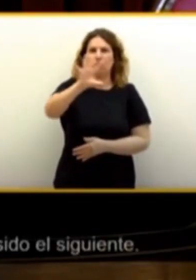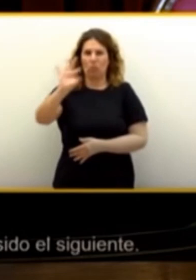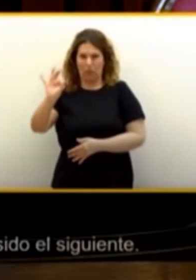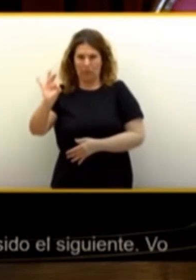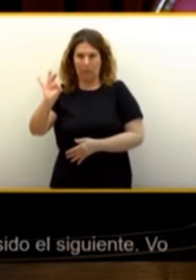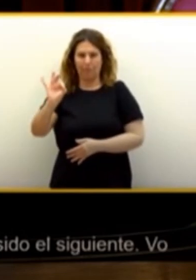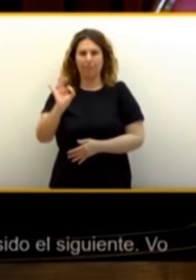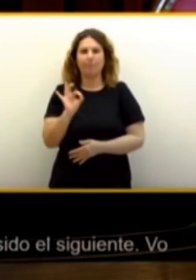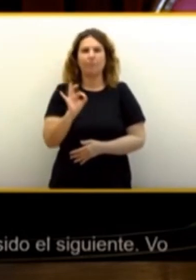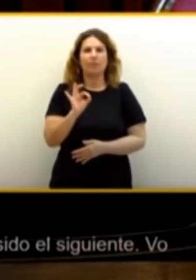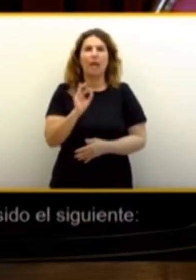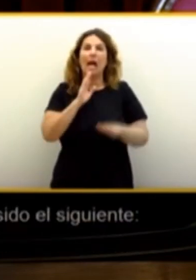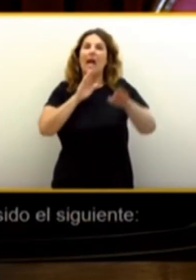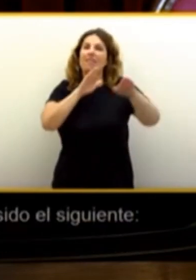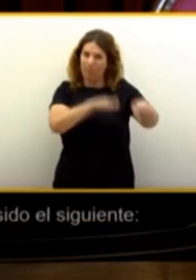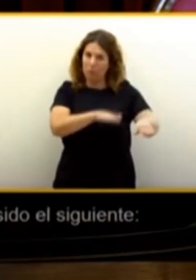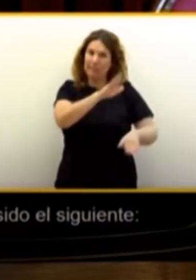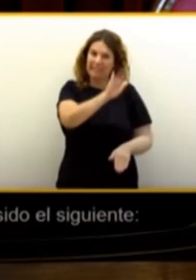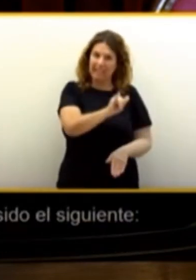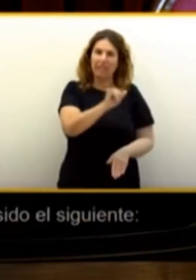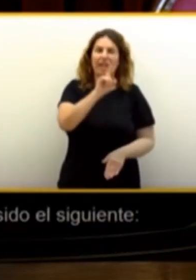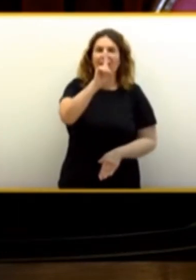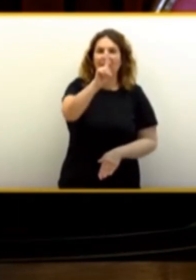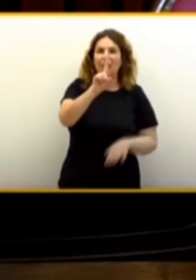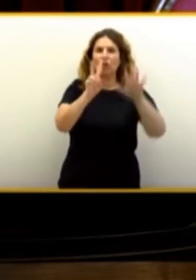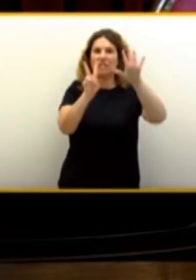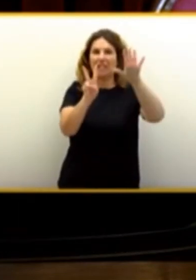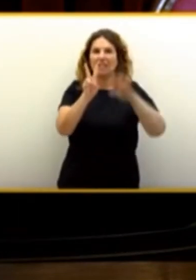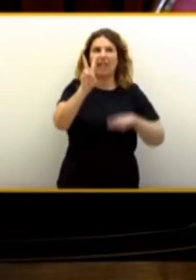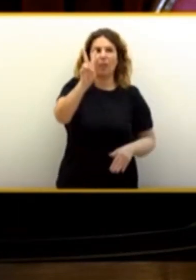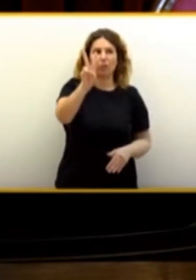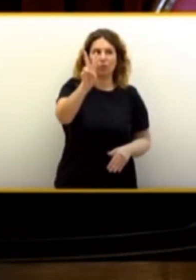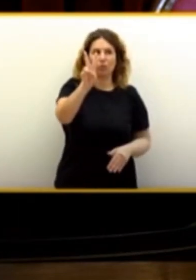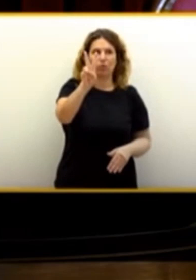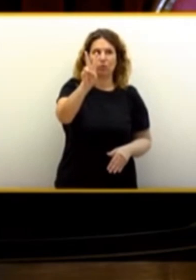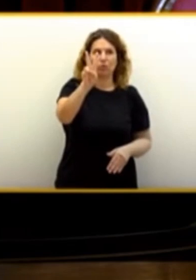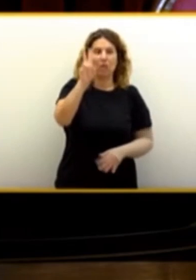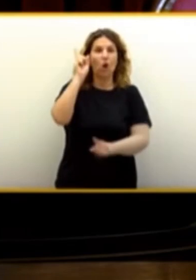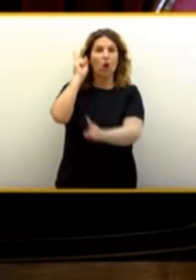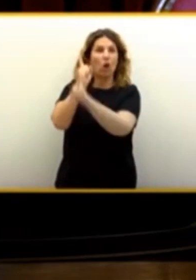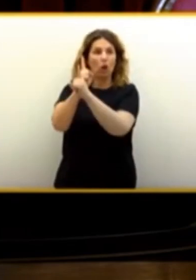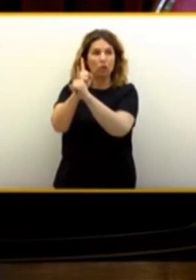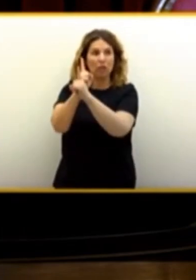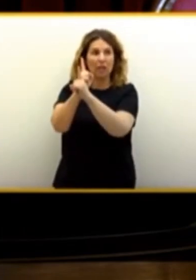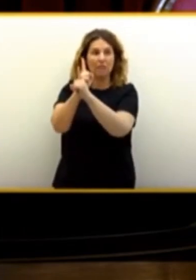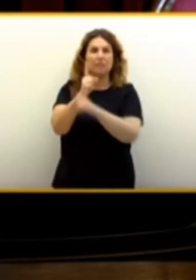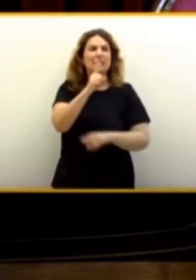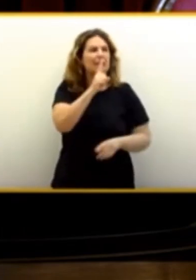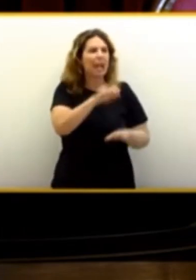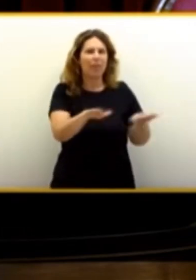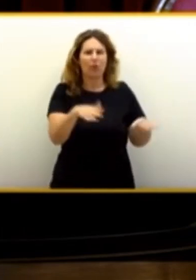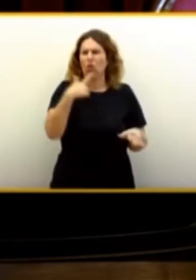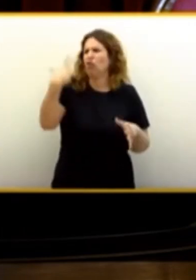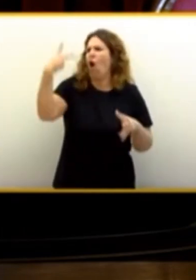Votos a favor del candidato, 172. Votos en contra, silencio, estamos,